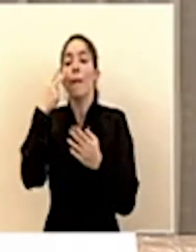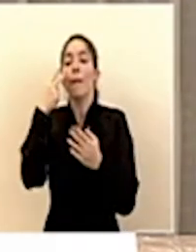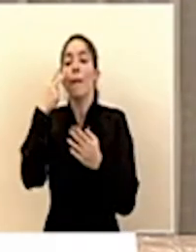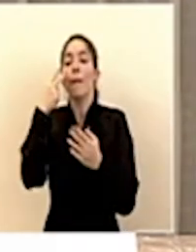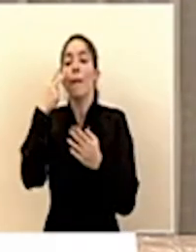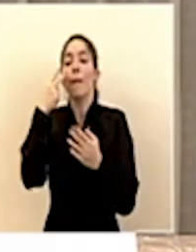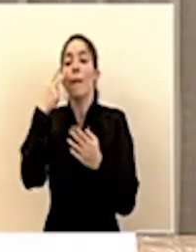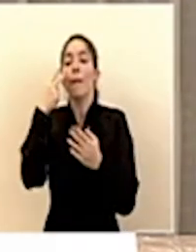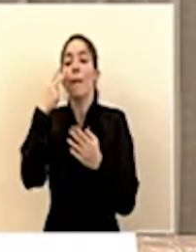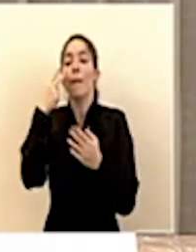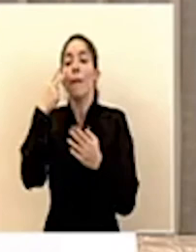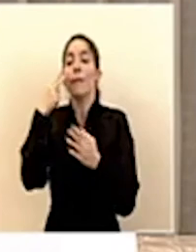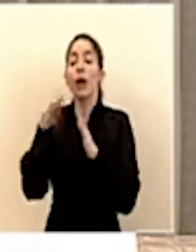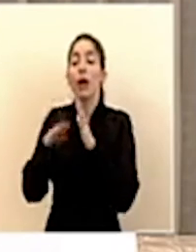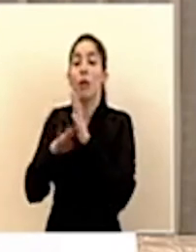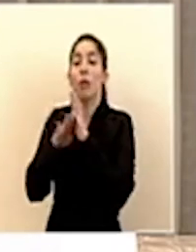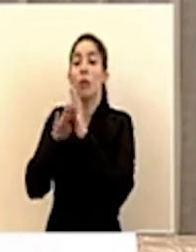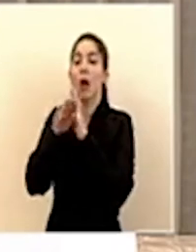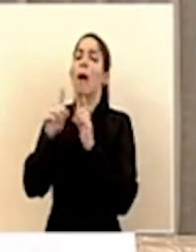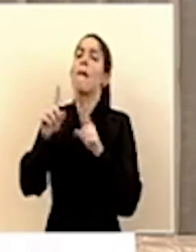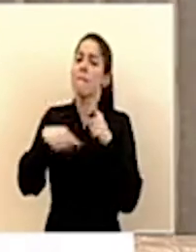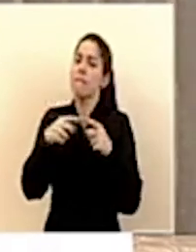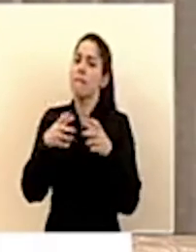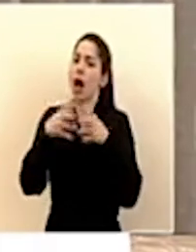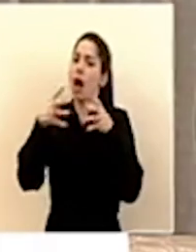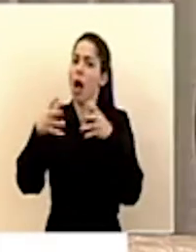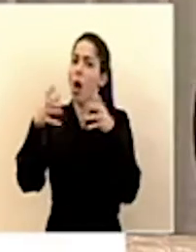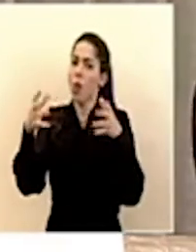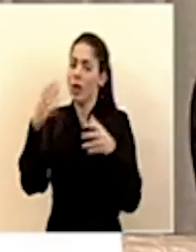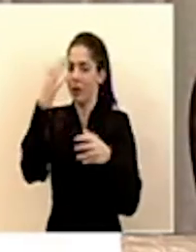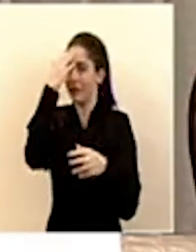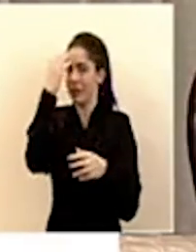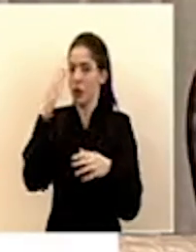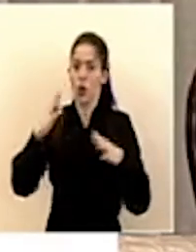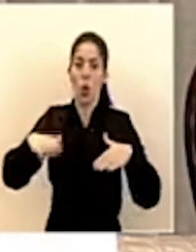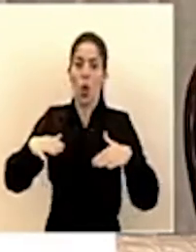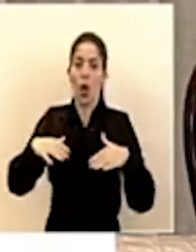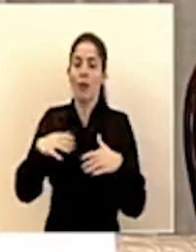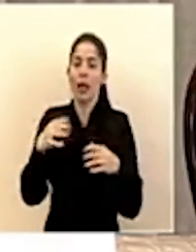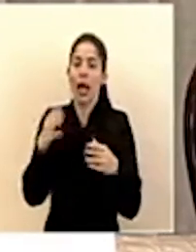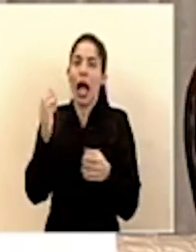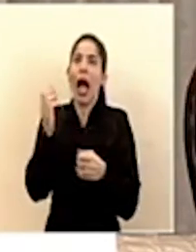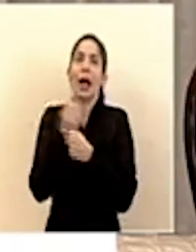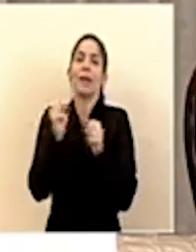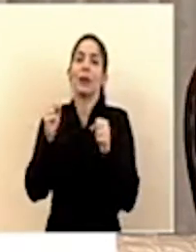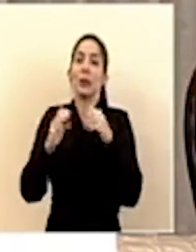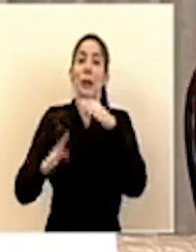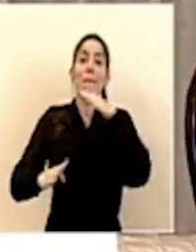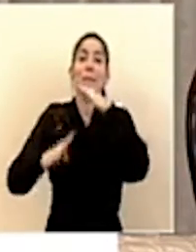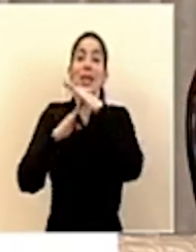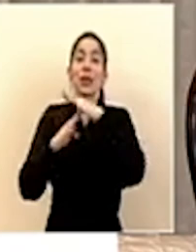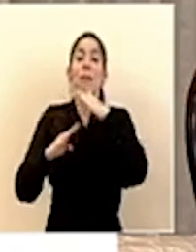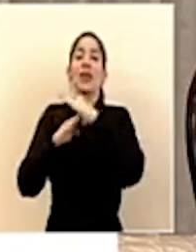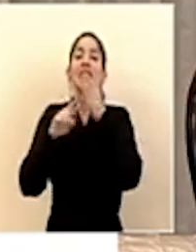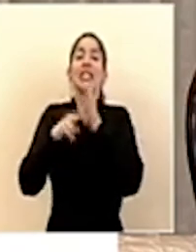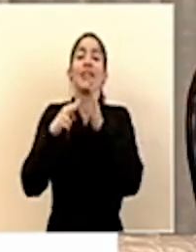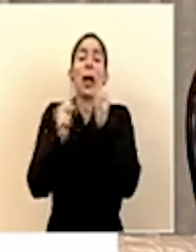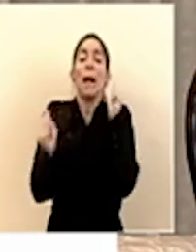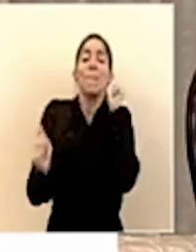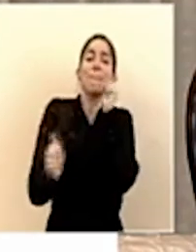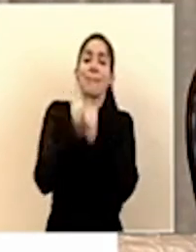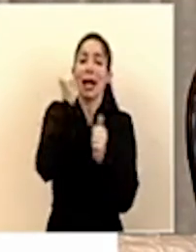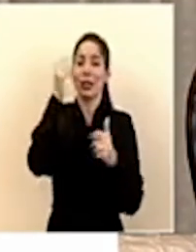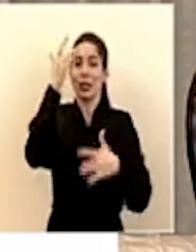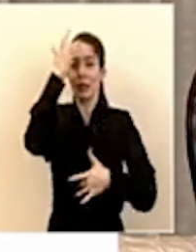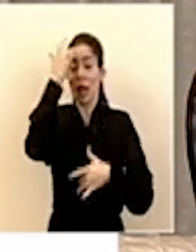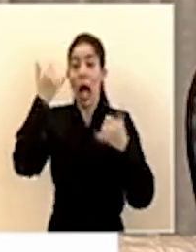veamos una curva van a haber incremento de casos sabemos que no hemos llegado jamás al pico el pico es el punto máximo en este momento